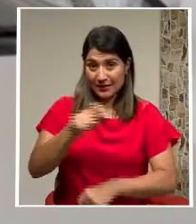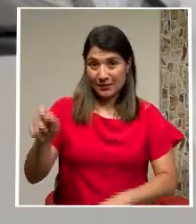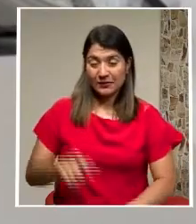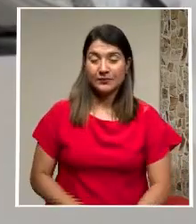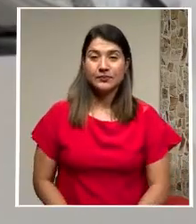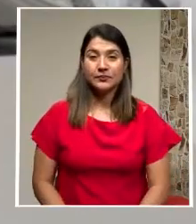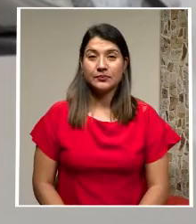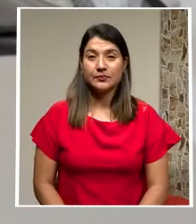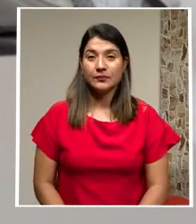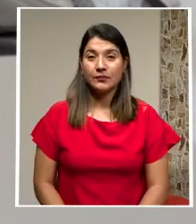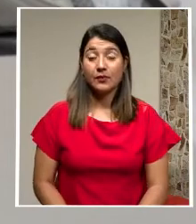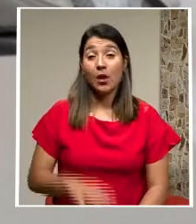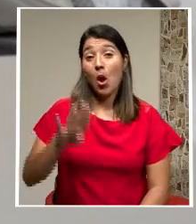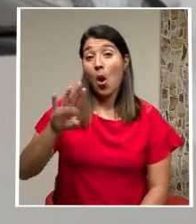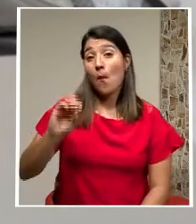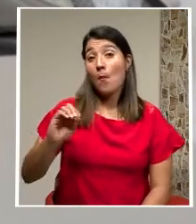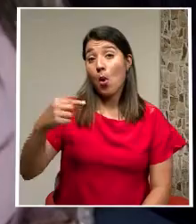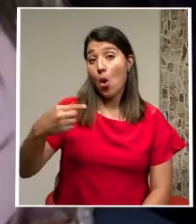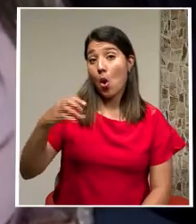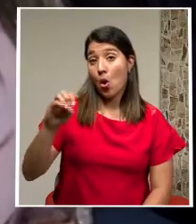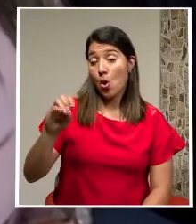Bogotá Bogotá